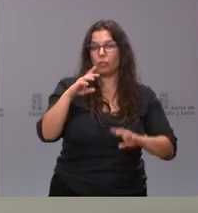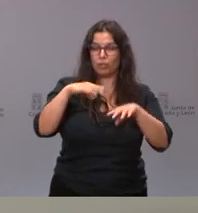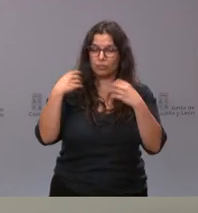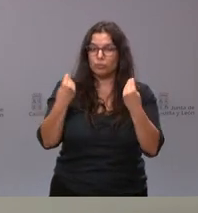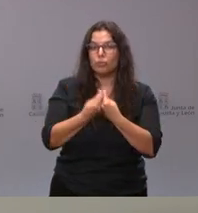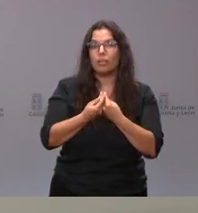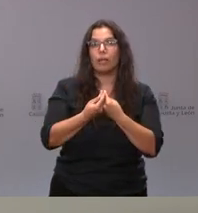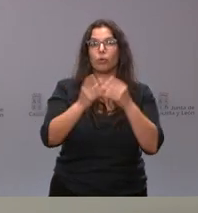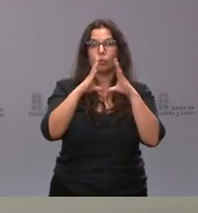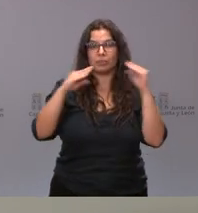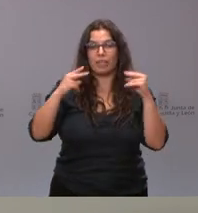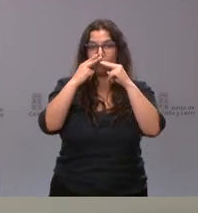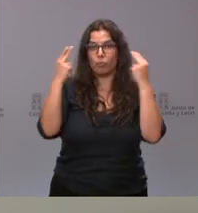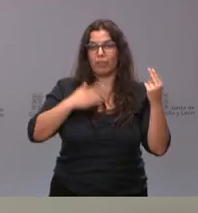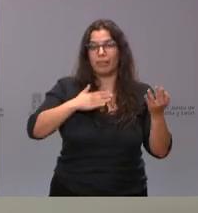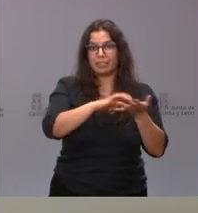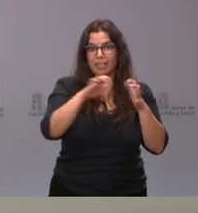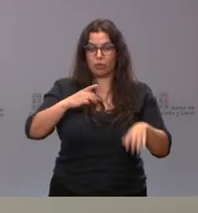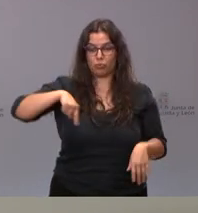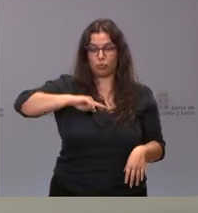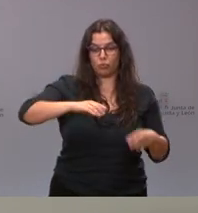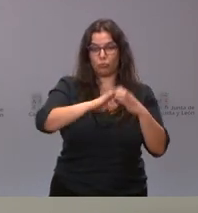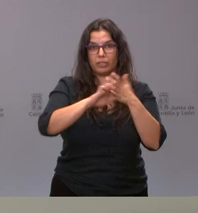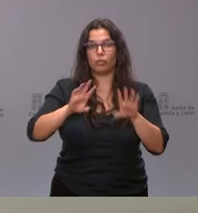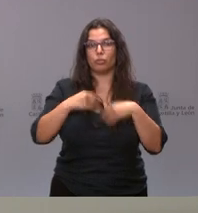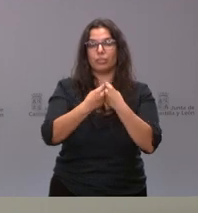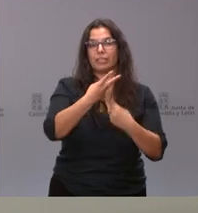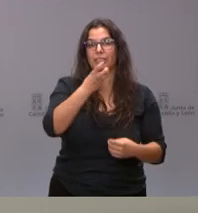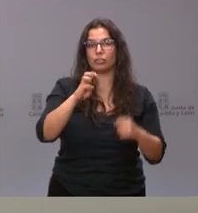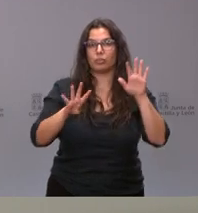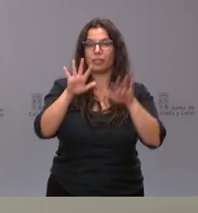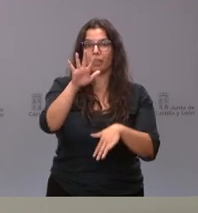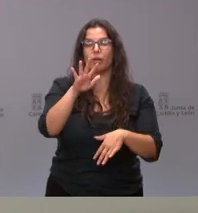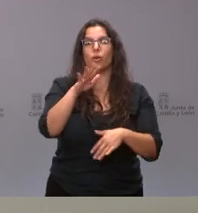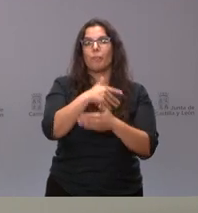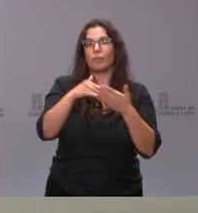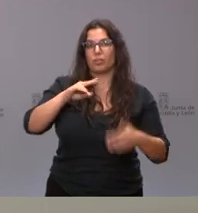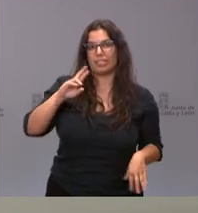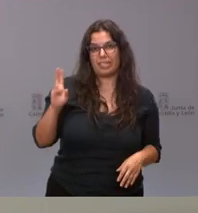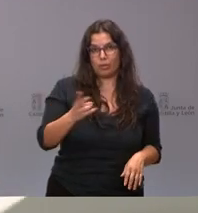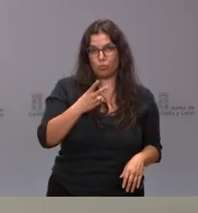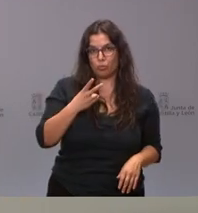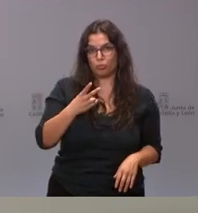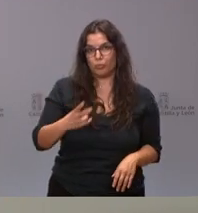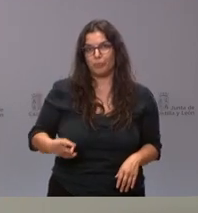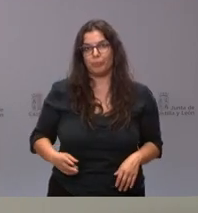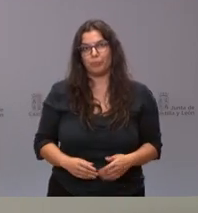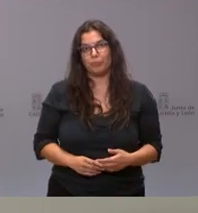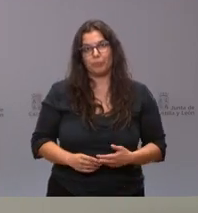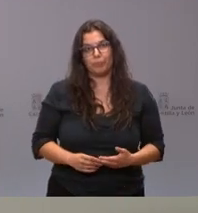a las universidades públicas de Castilla y León por parte de la Junta un total de 395 millones de euros.